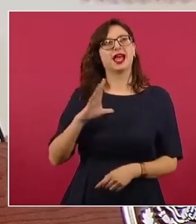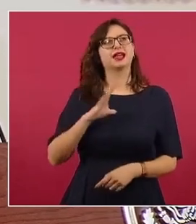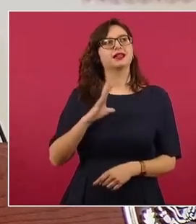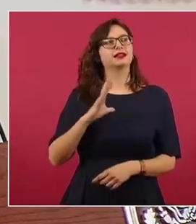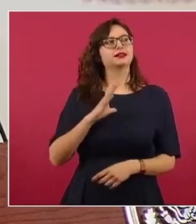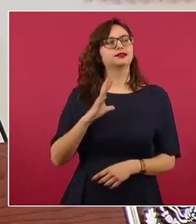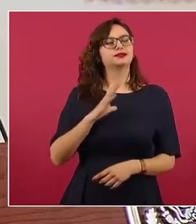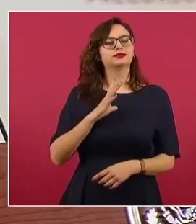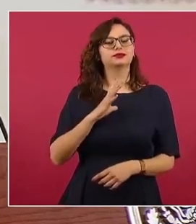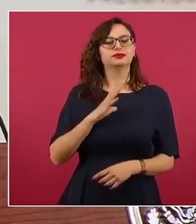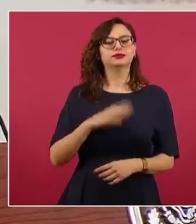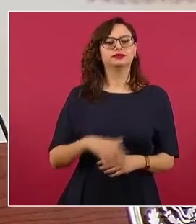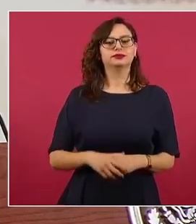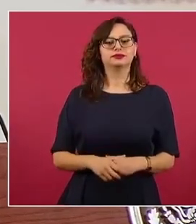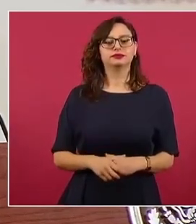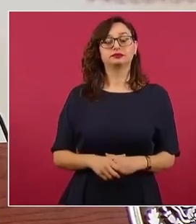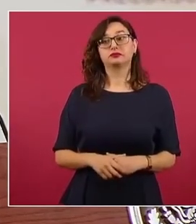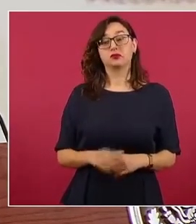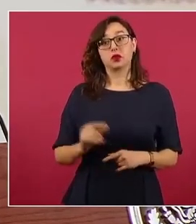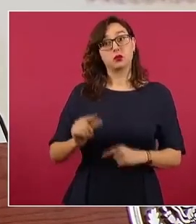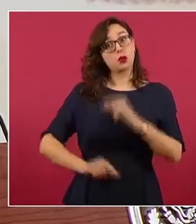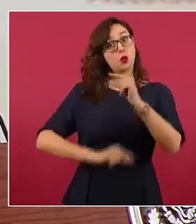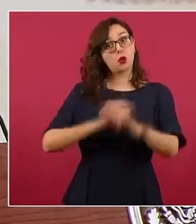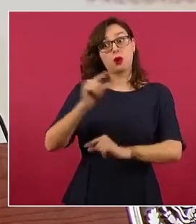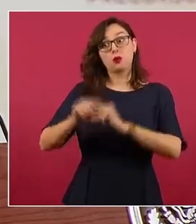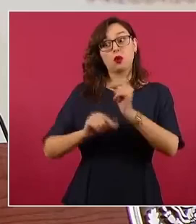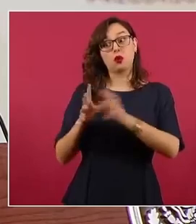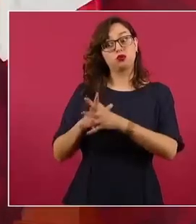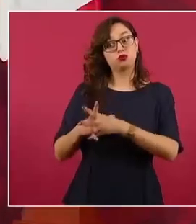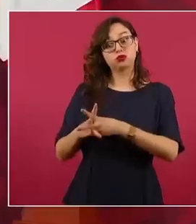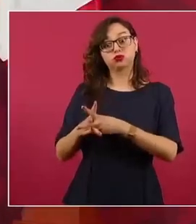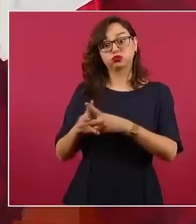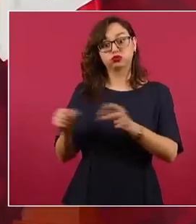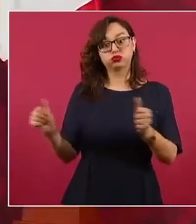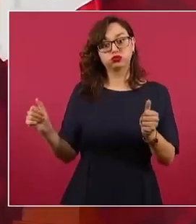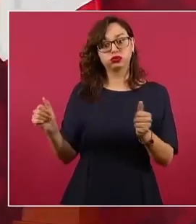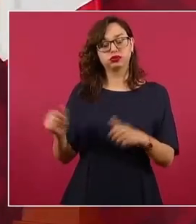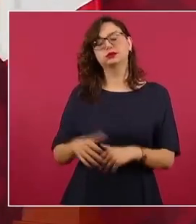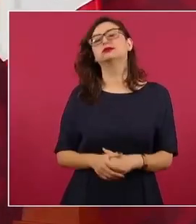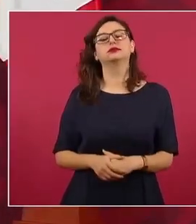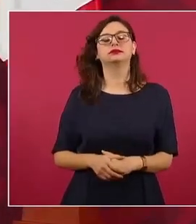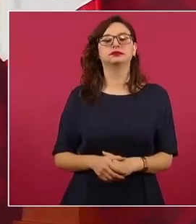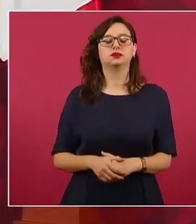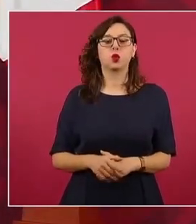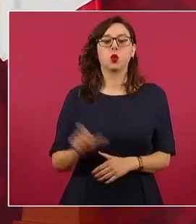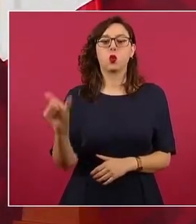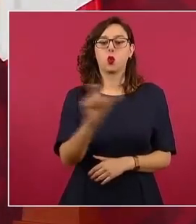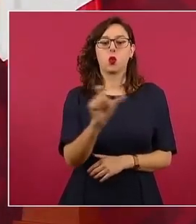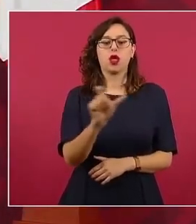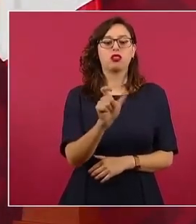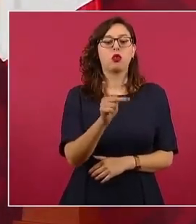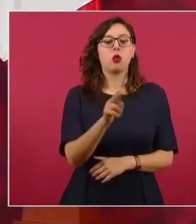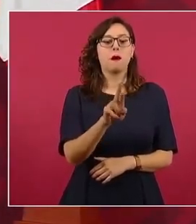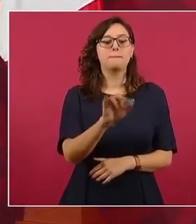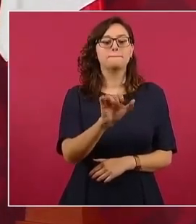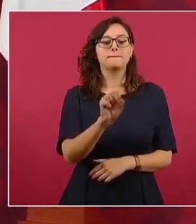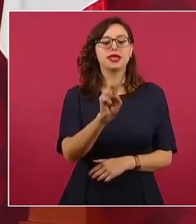que desaparecían cuando surgió el Perián, Hinojosa.